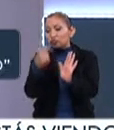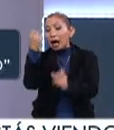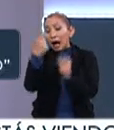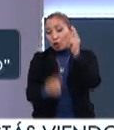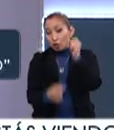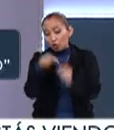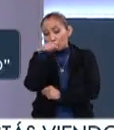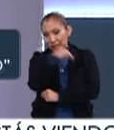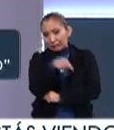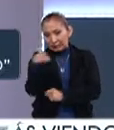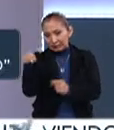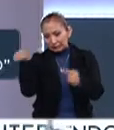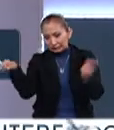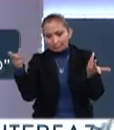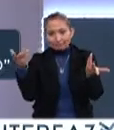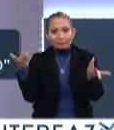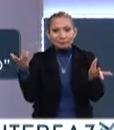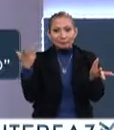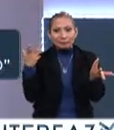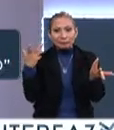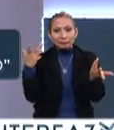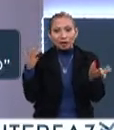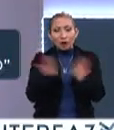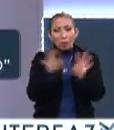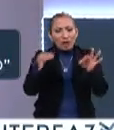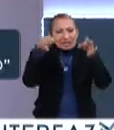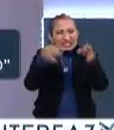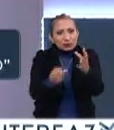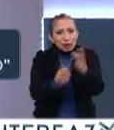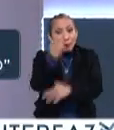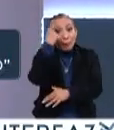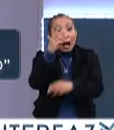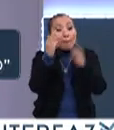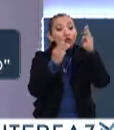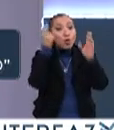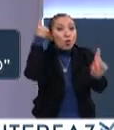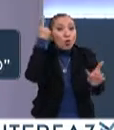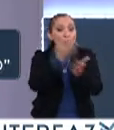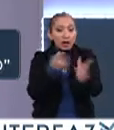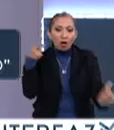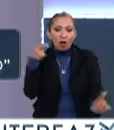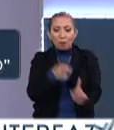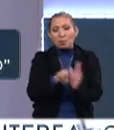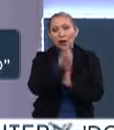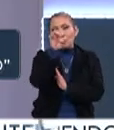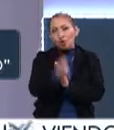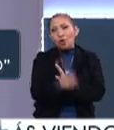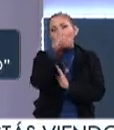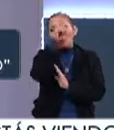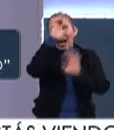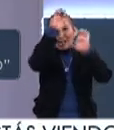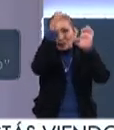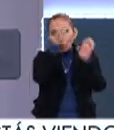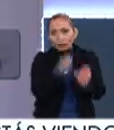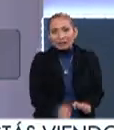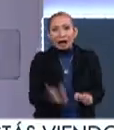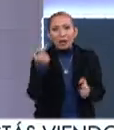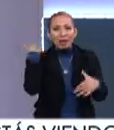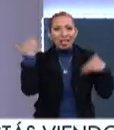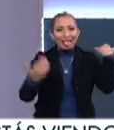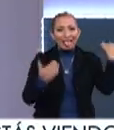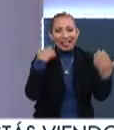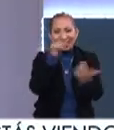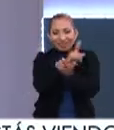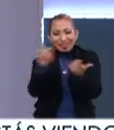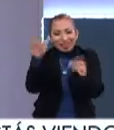algunos de hecho hechos de forma inédita para el museo, por ejemplo, una escultura lúdica,